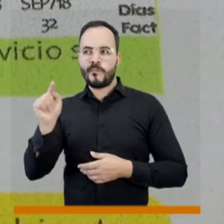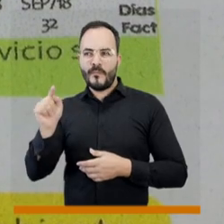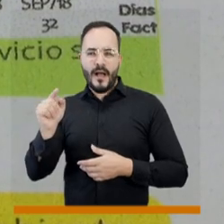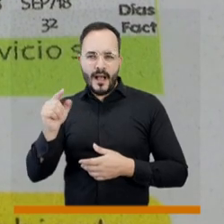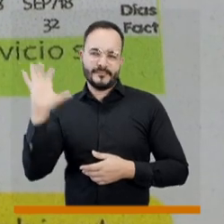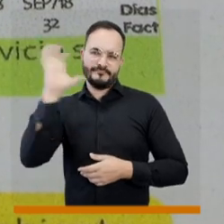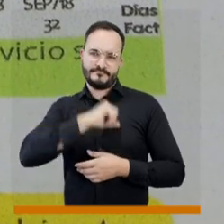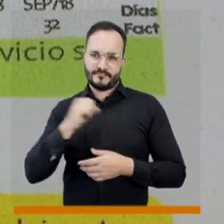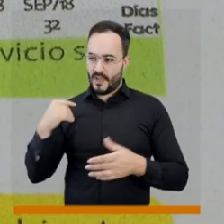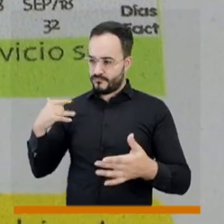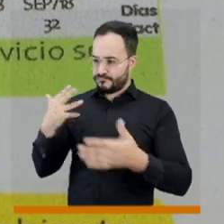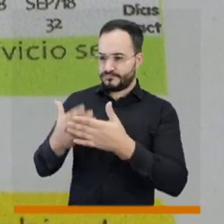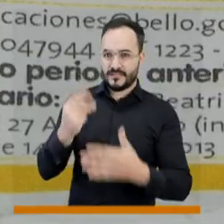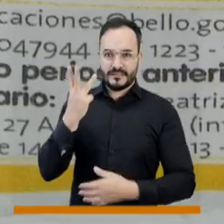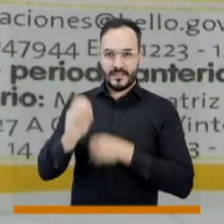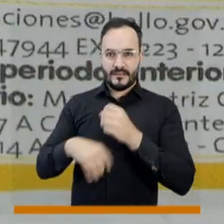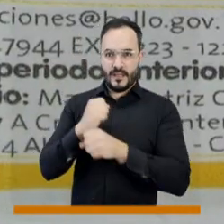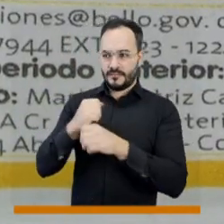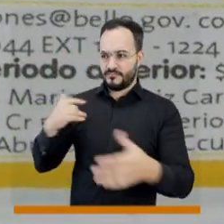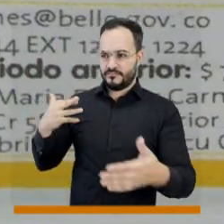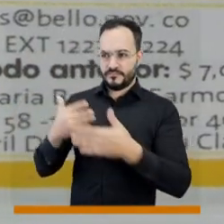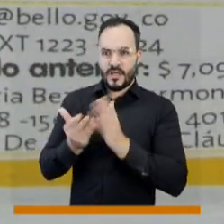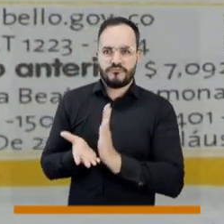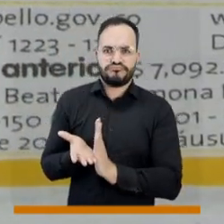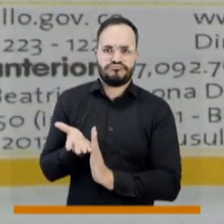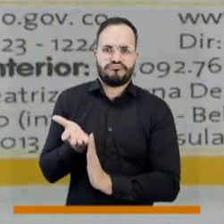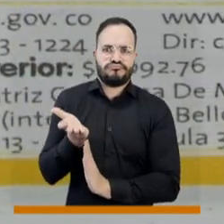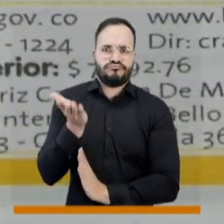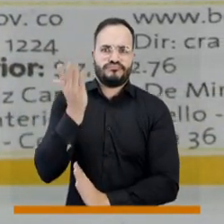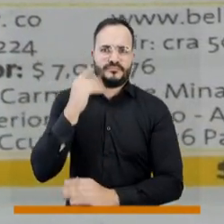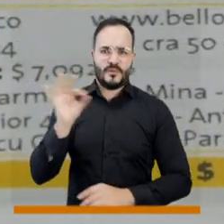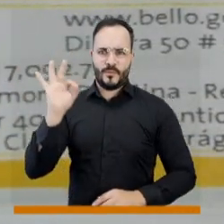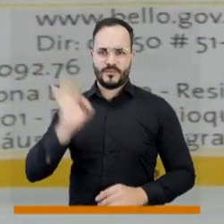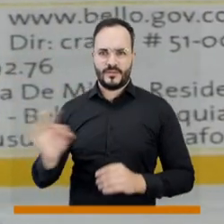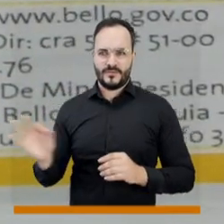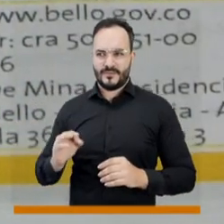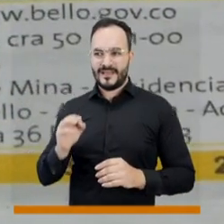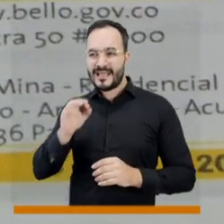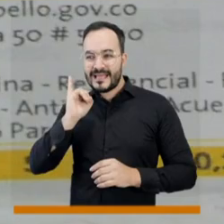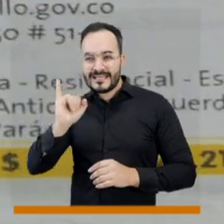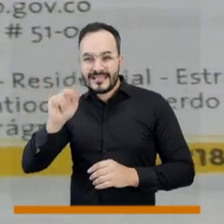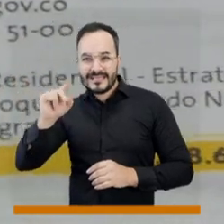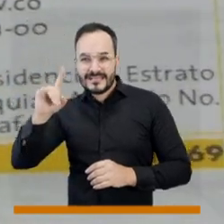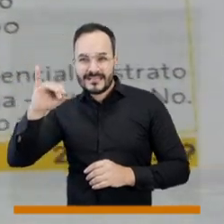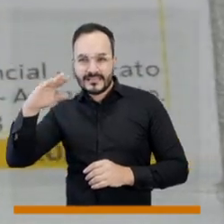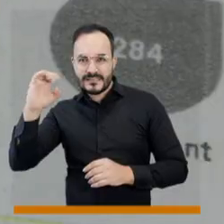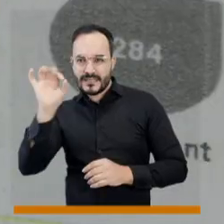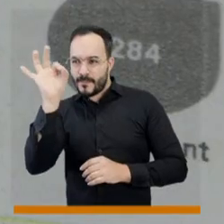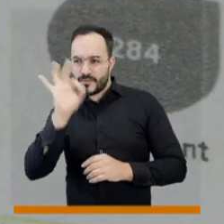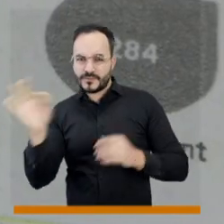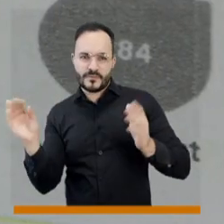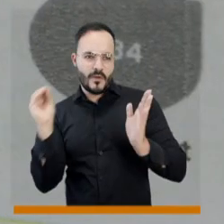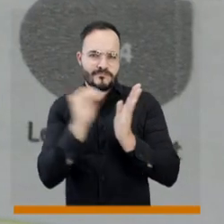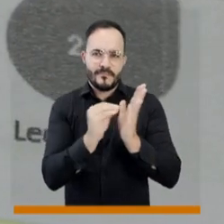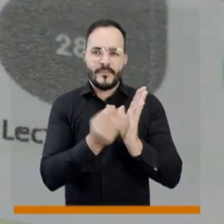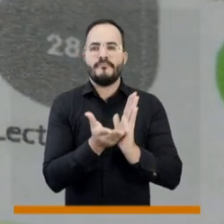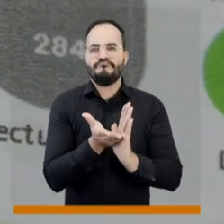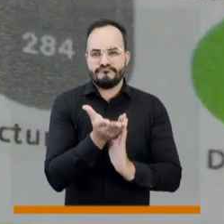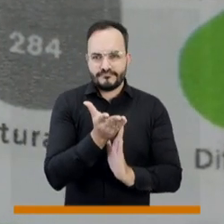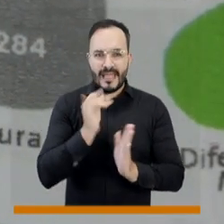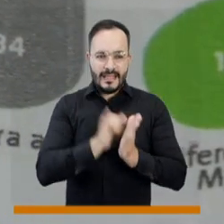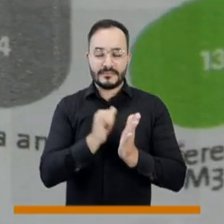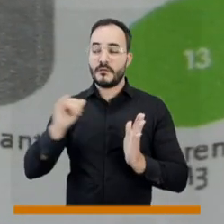Índice de Precio al Productor ha crecido el 30% en el último año. Entonces, eso hace que ese componente, por ejemplo, distribución, que pesa como el